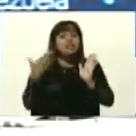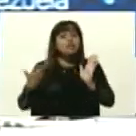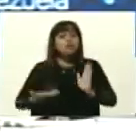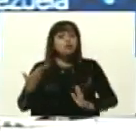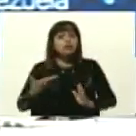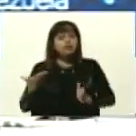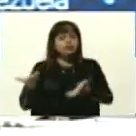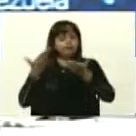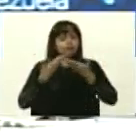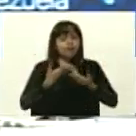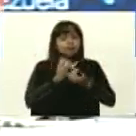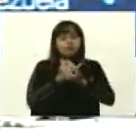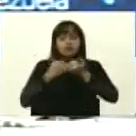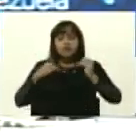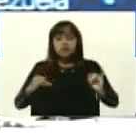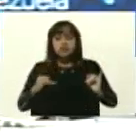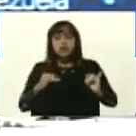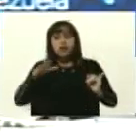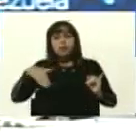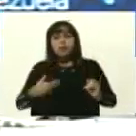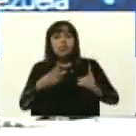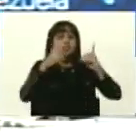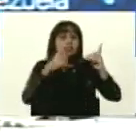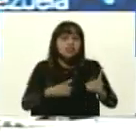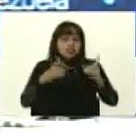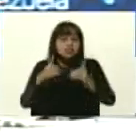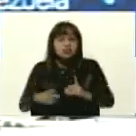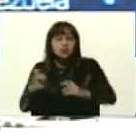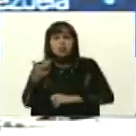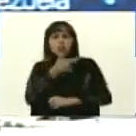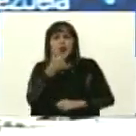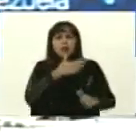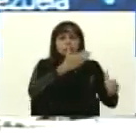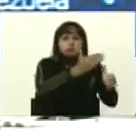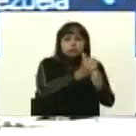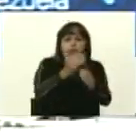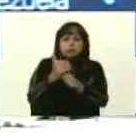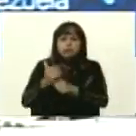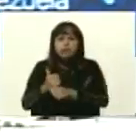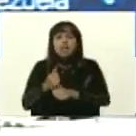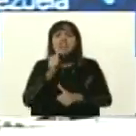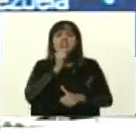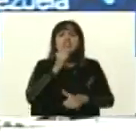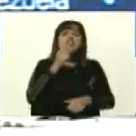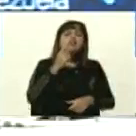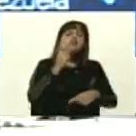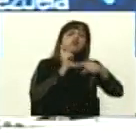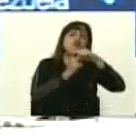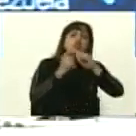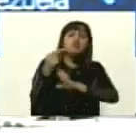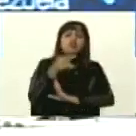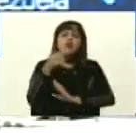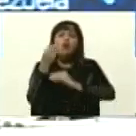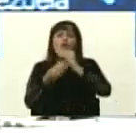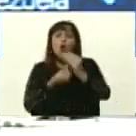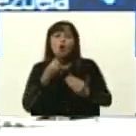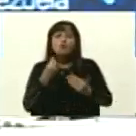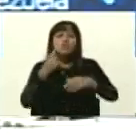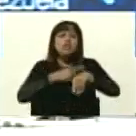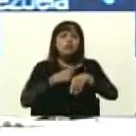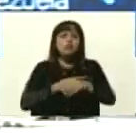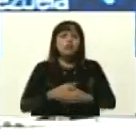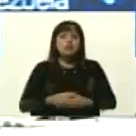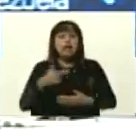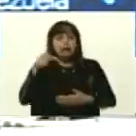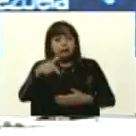Nos da independencia para la determinación, para la búsqueda de los casos, para el estadio de los casos. Así que esto es un avance extraordinario,